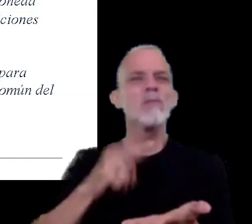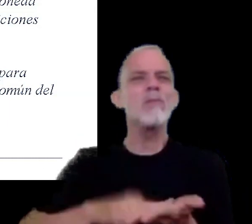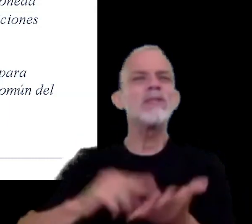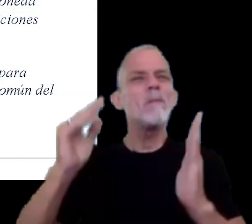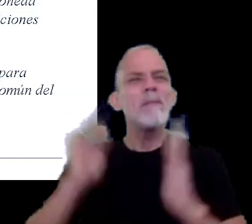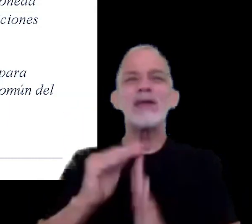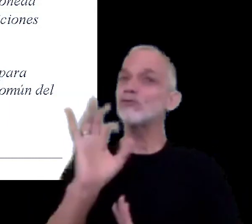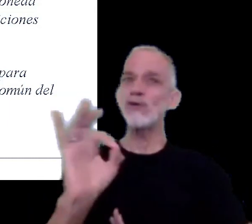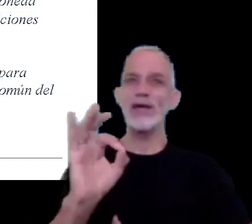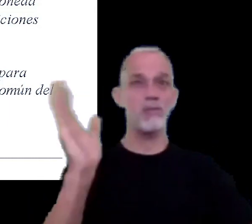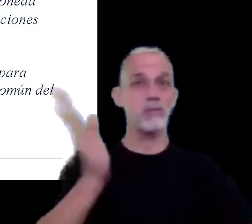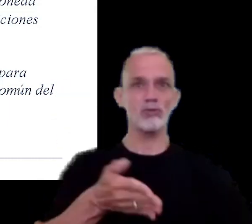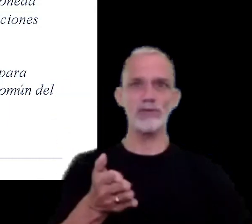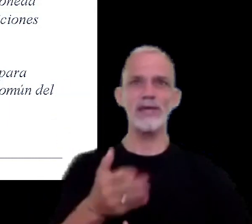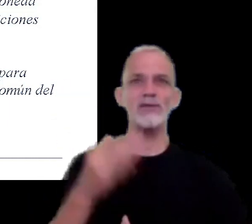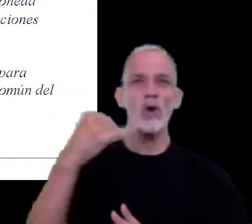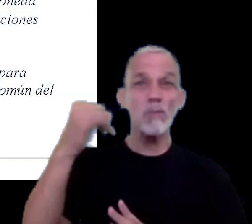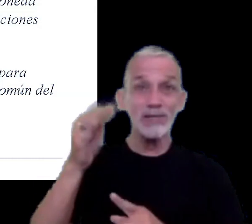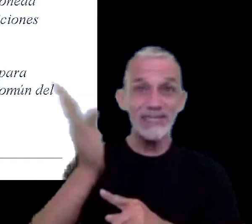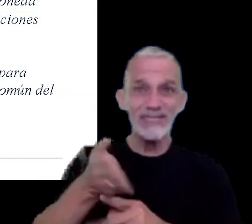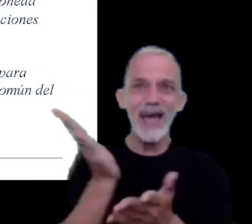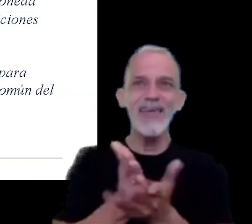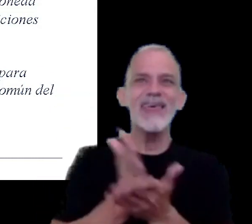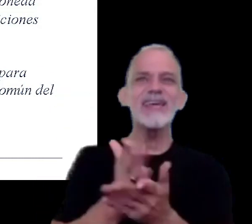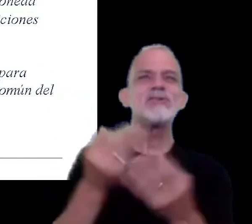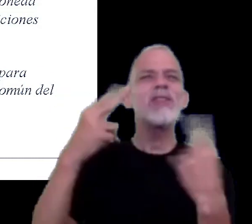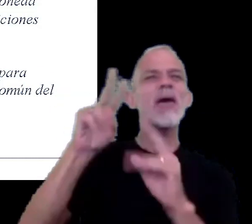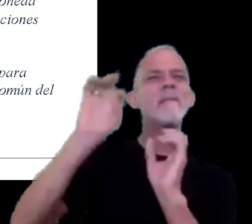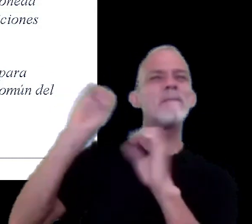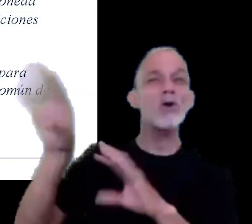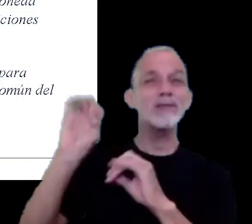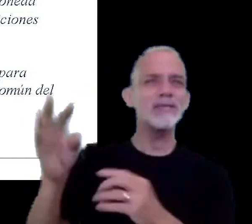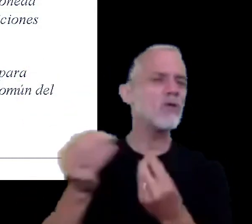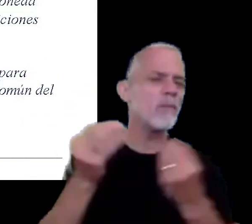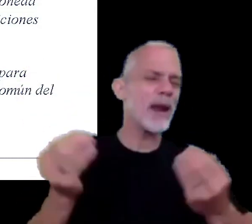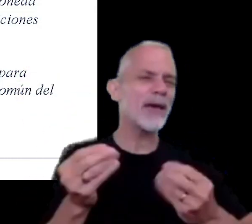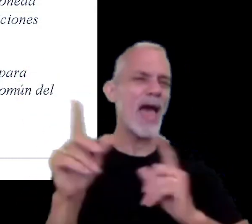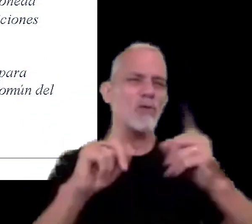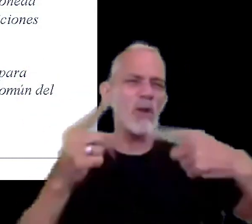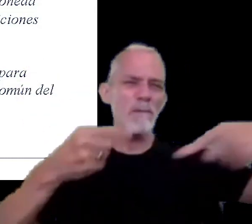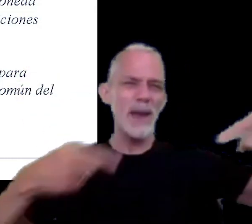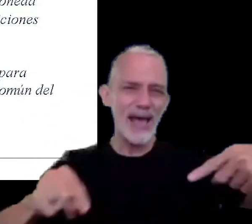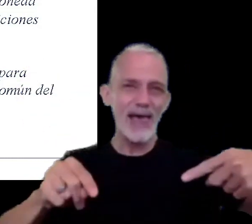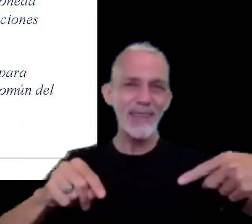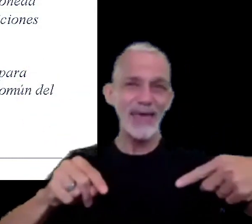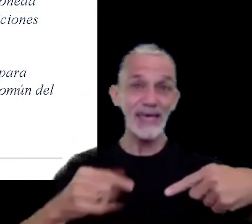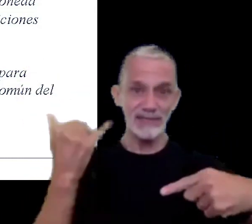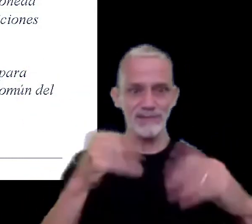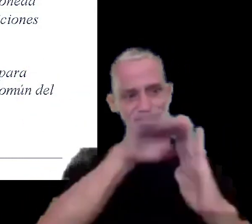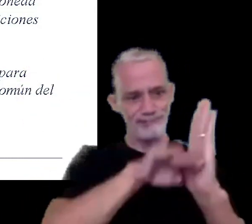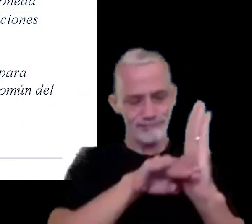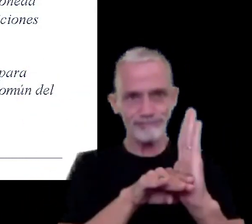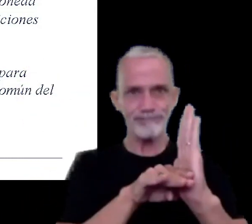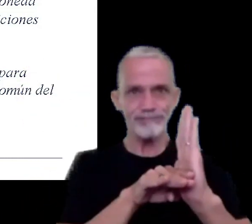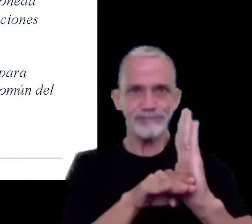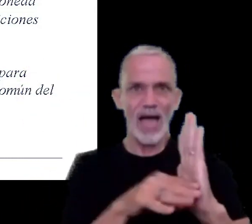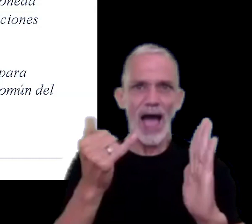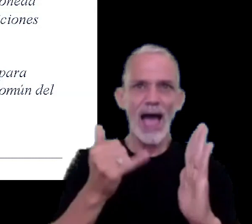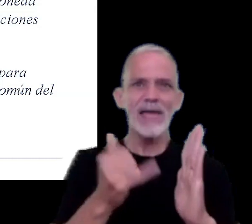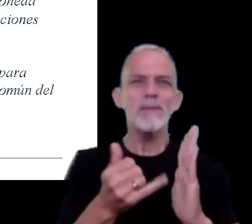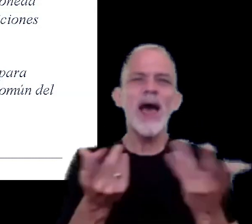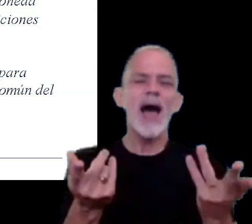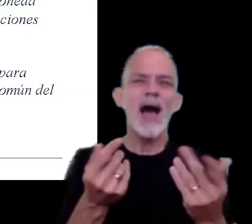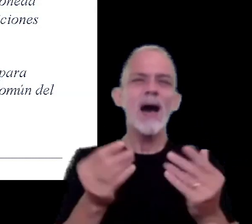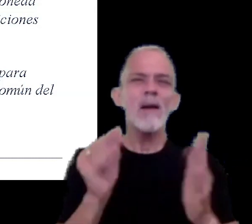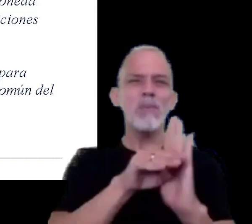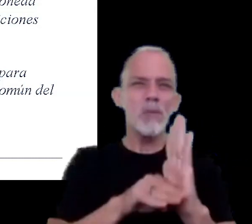% de la alícuota de derecho de exportación para ciertas mercaderías comprendidas en posiciones arancelarias